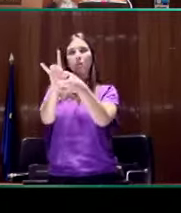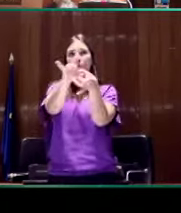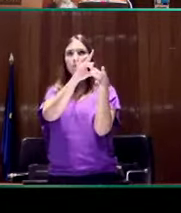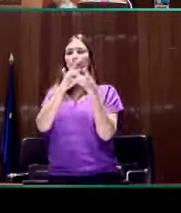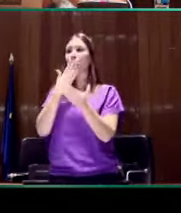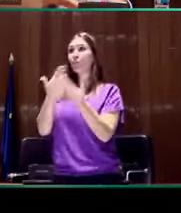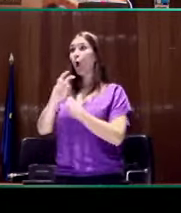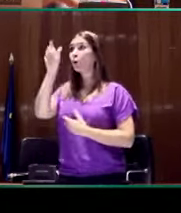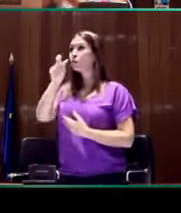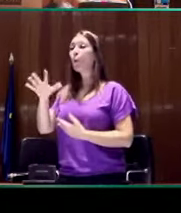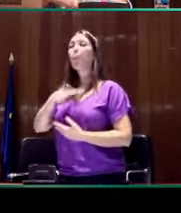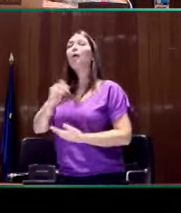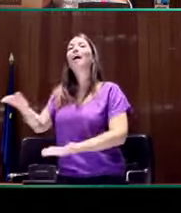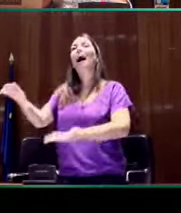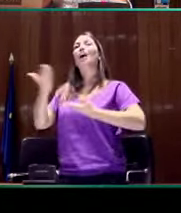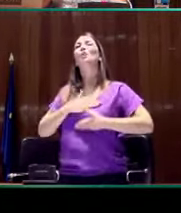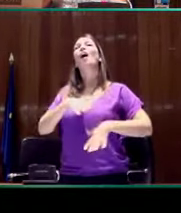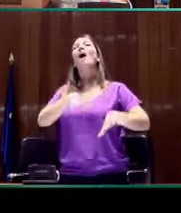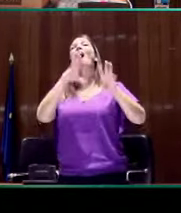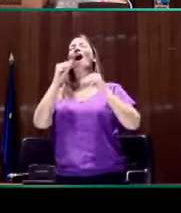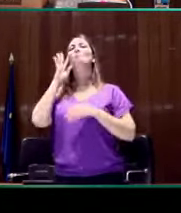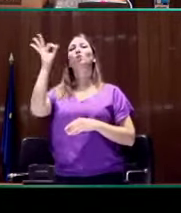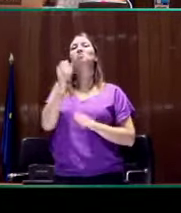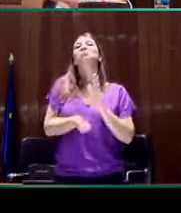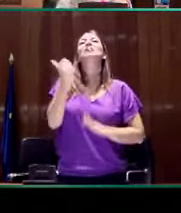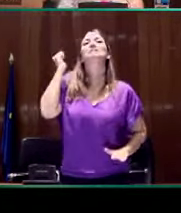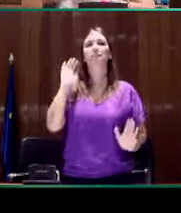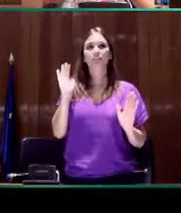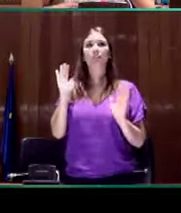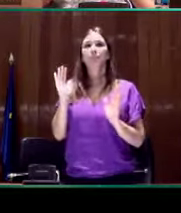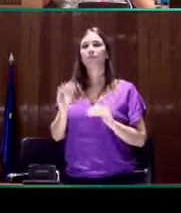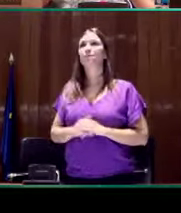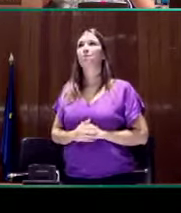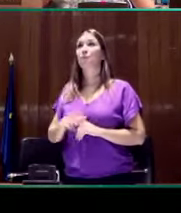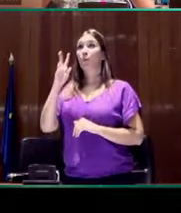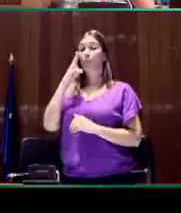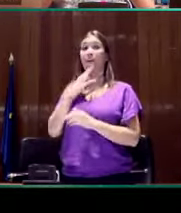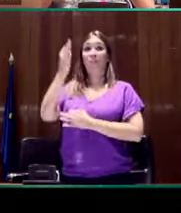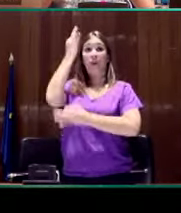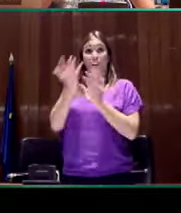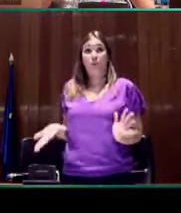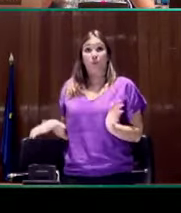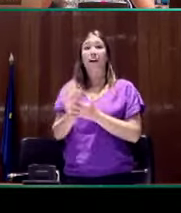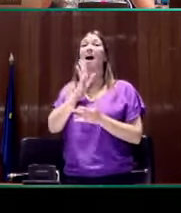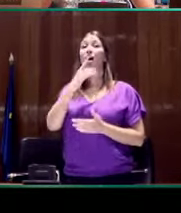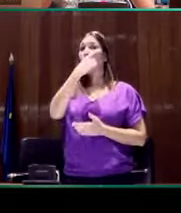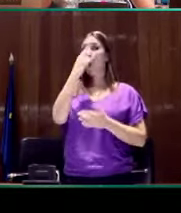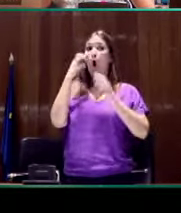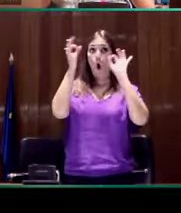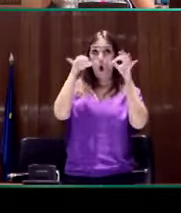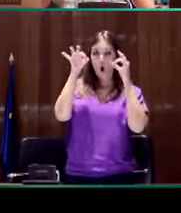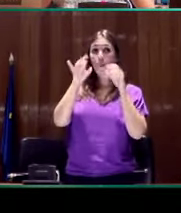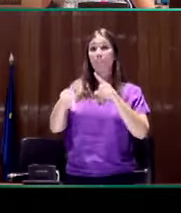otras personas, podía ayudar a comprender mejor el arte. La triangulación de estos datos, del eye tracker, la visita a los